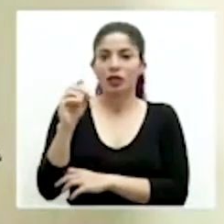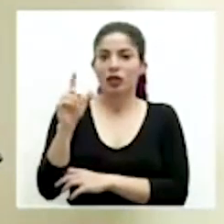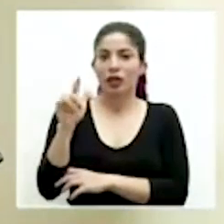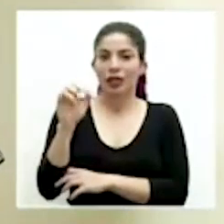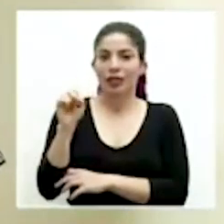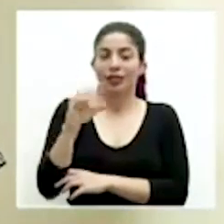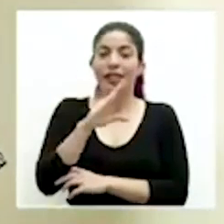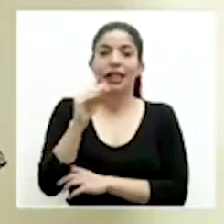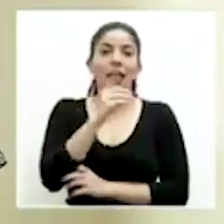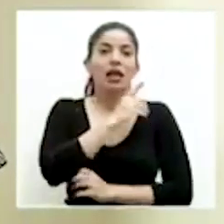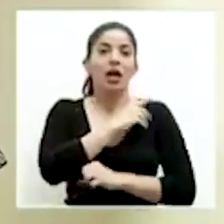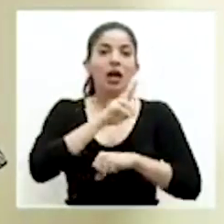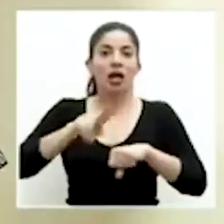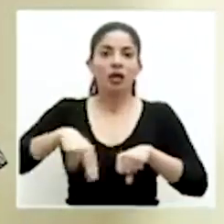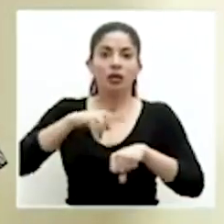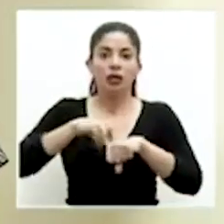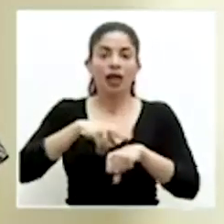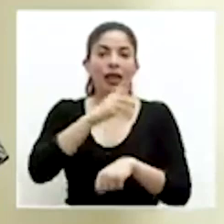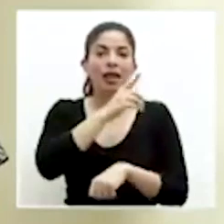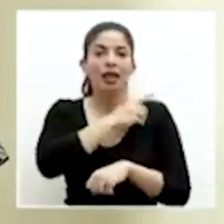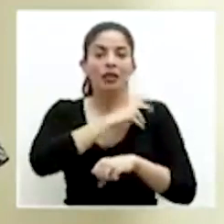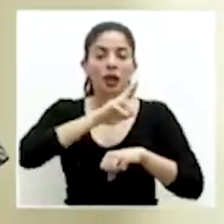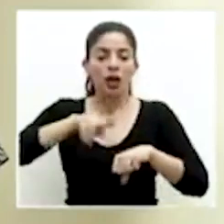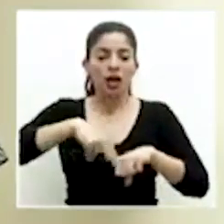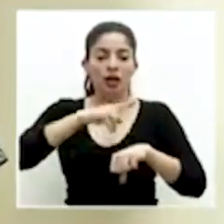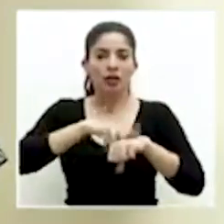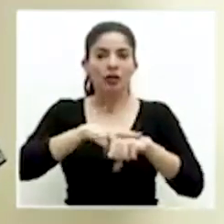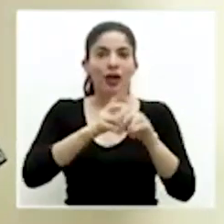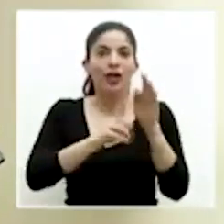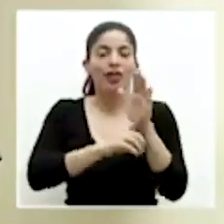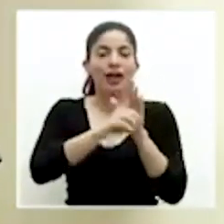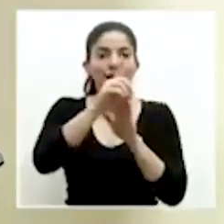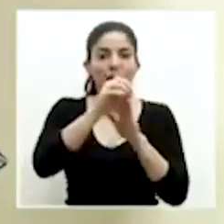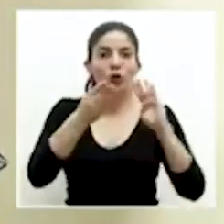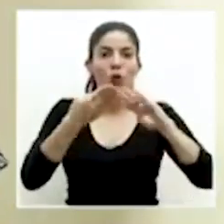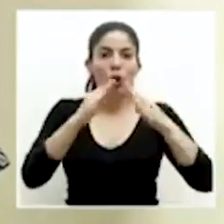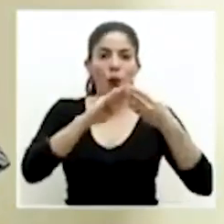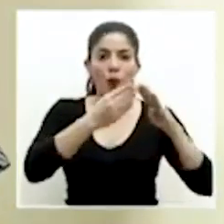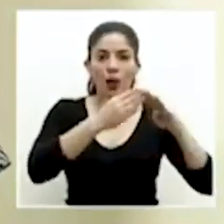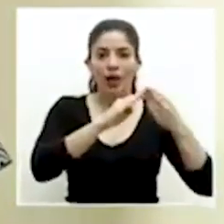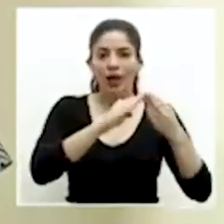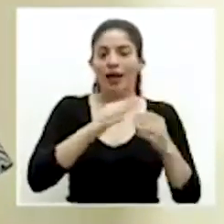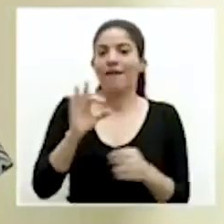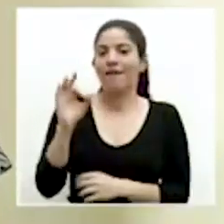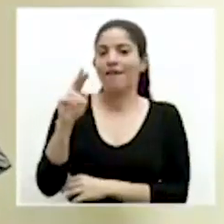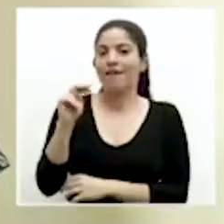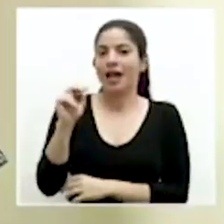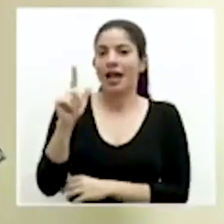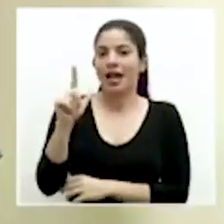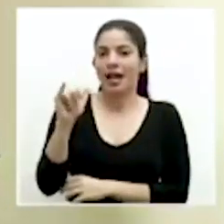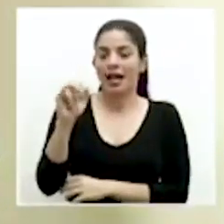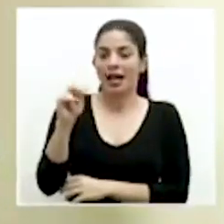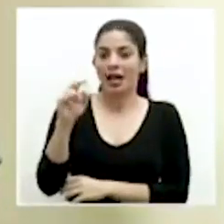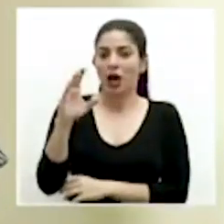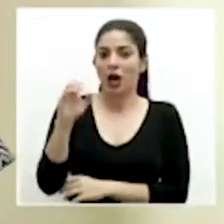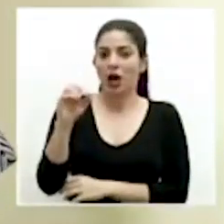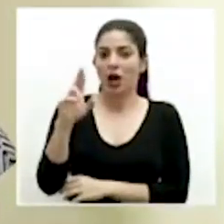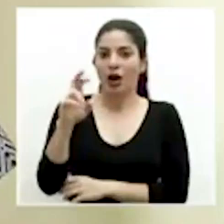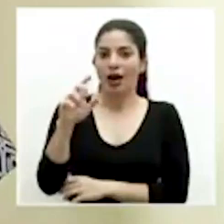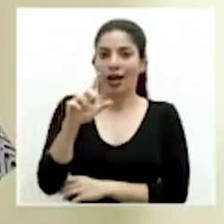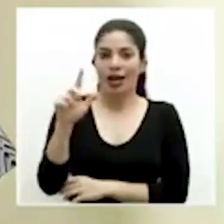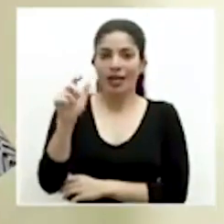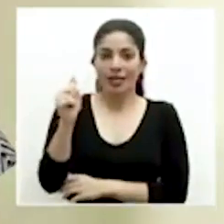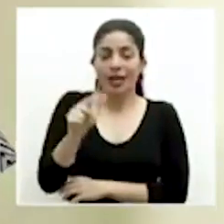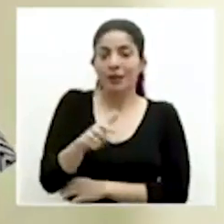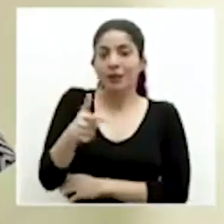director nacional de la Dirección Nacional de Desarrollo de la Comunidad, el señor Franklin Corella. Cedemos el uso de la